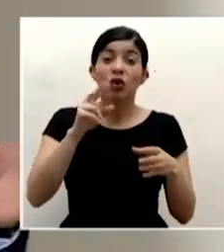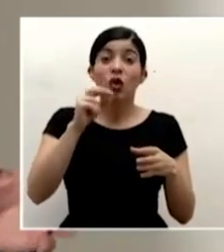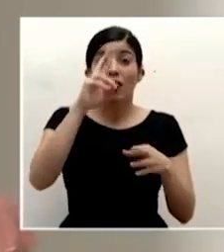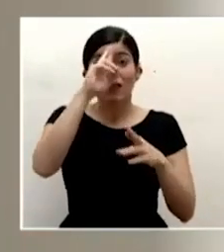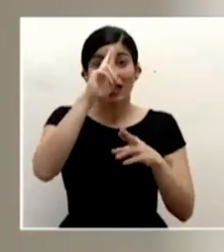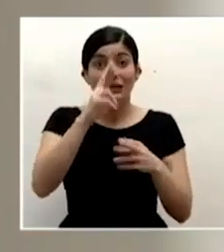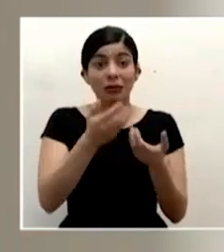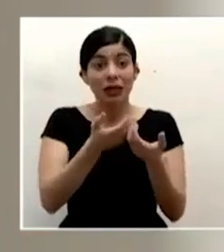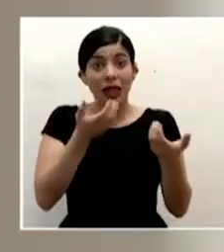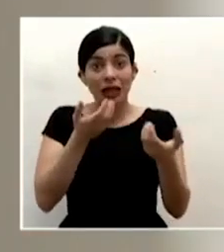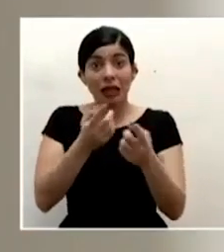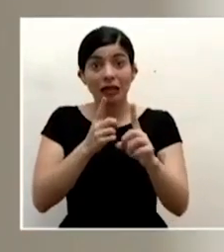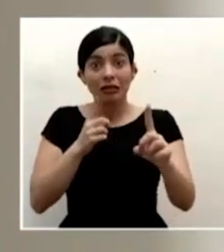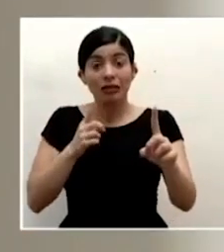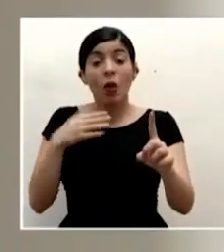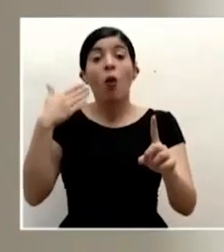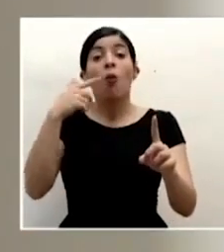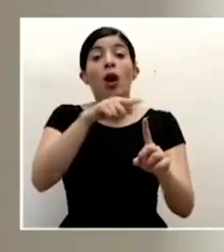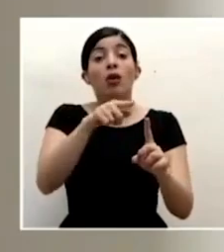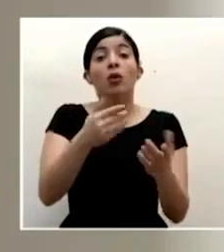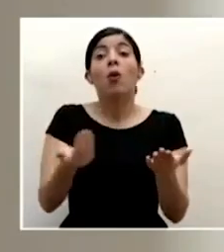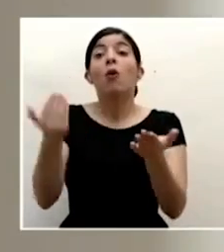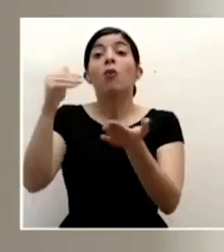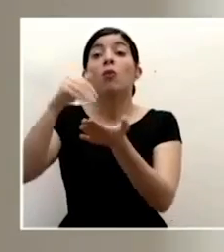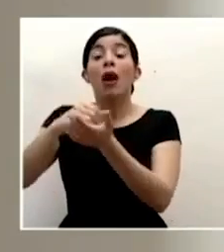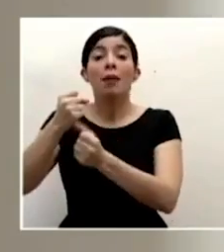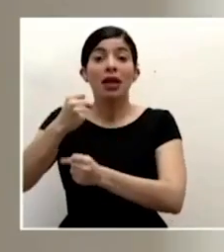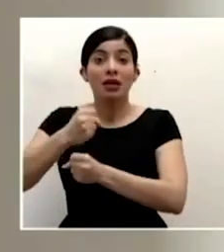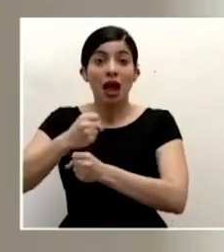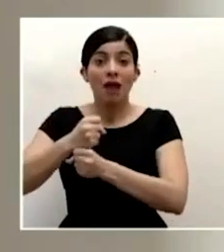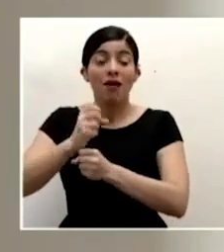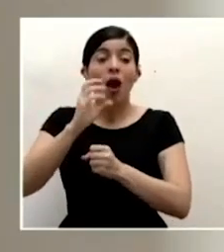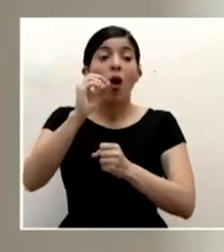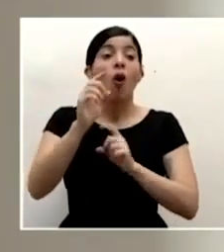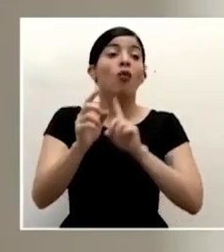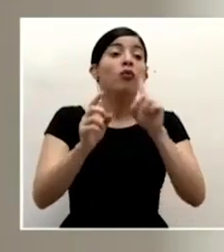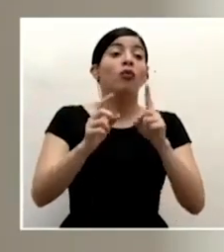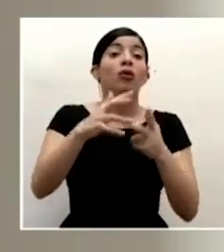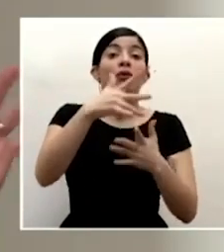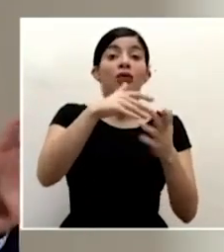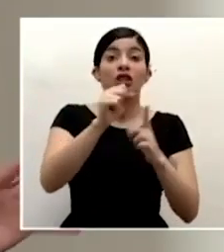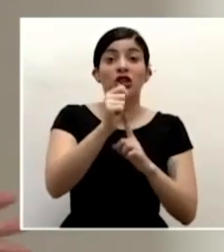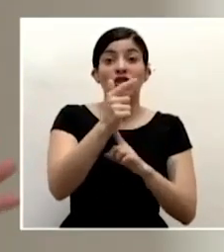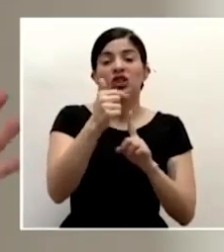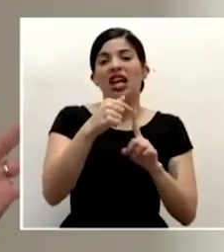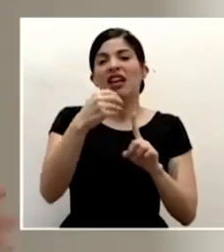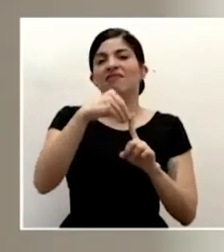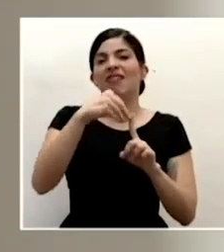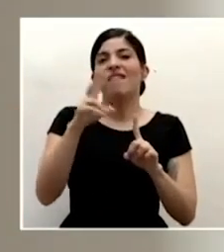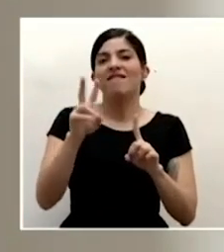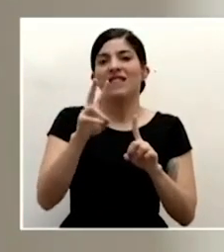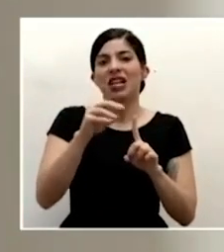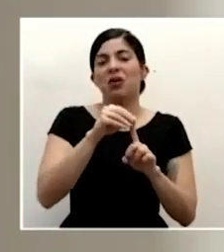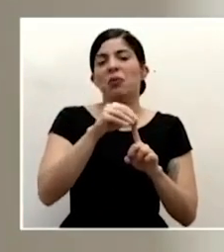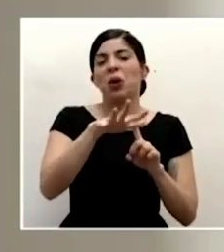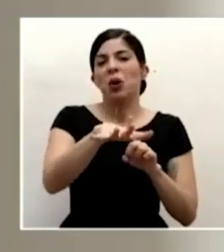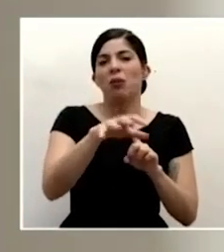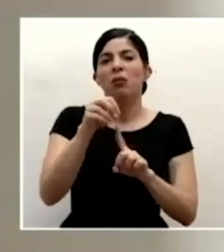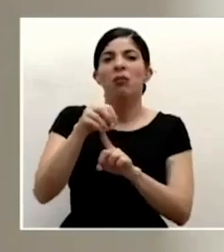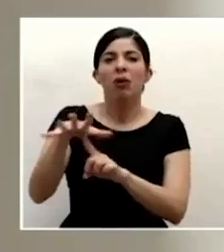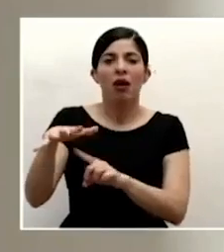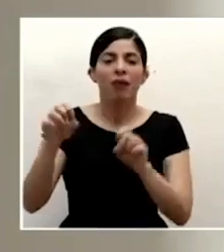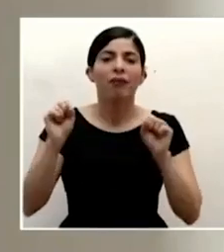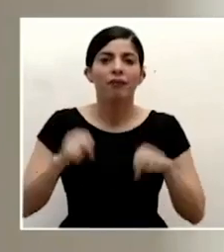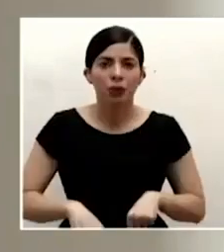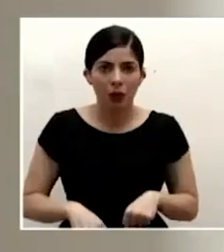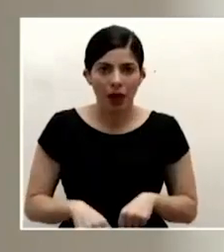social pueden llegar y en sus lugares de trabajo en sus lugares de convivencia social pueden llevar el virus y provocar brotes en